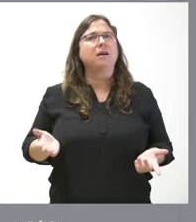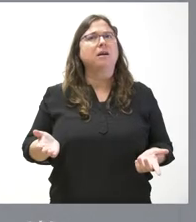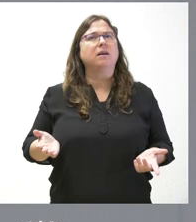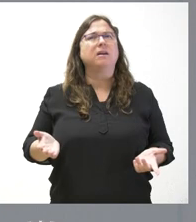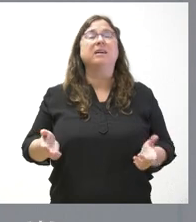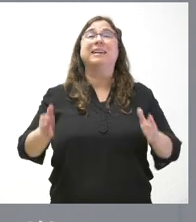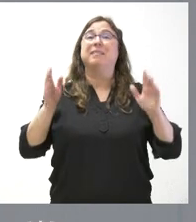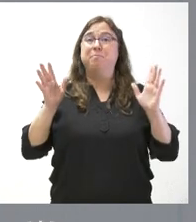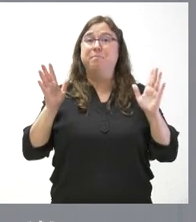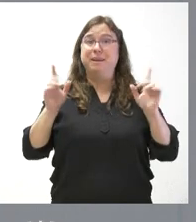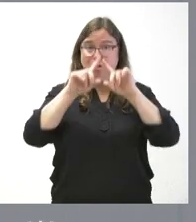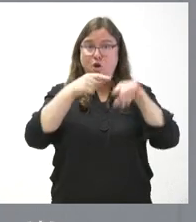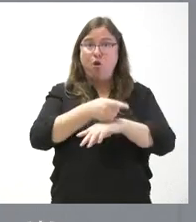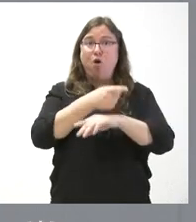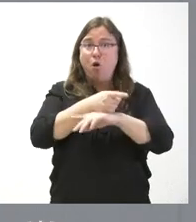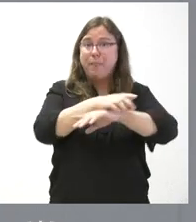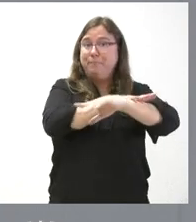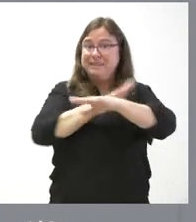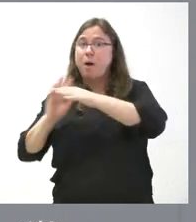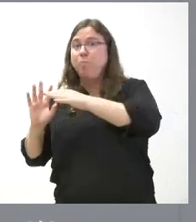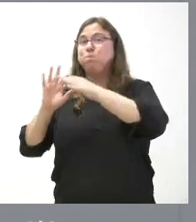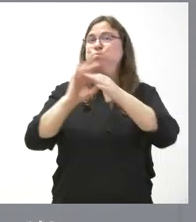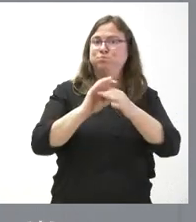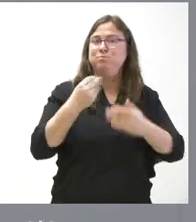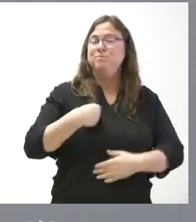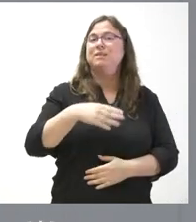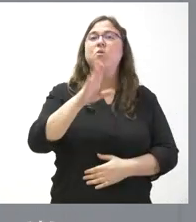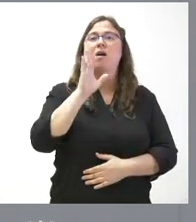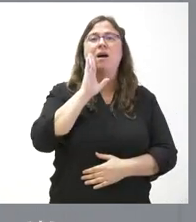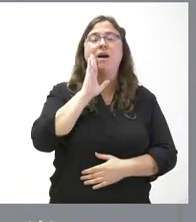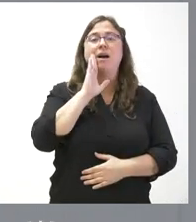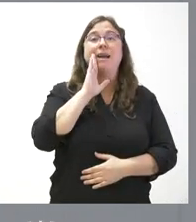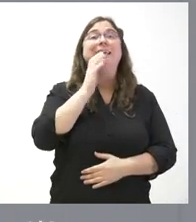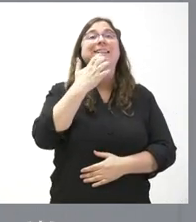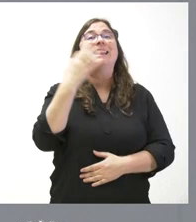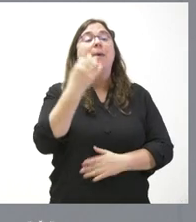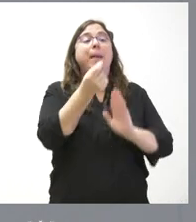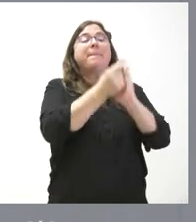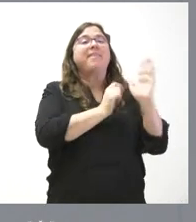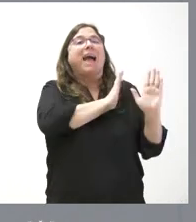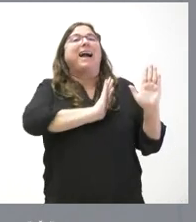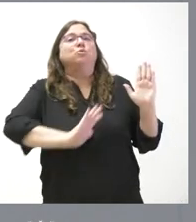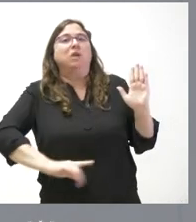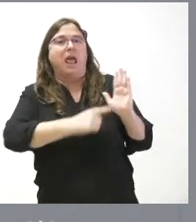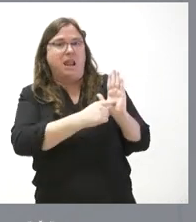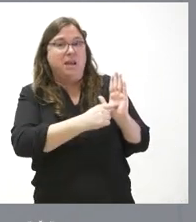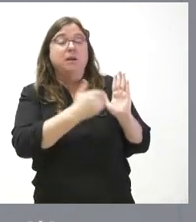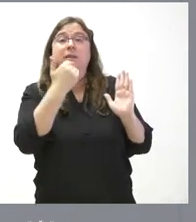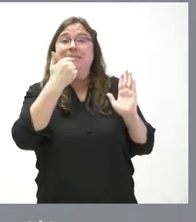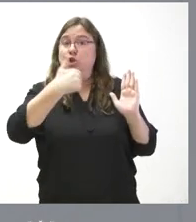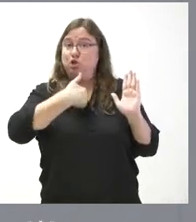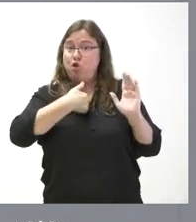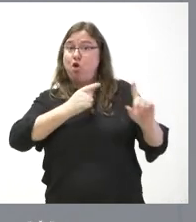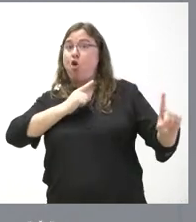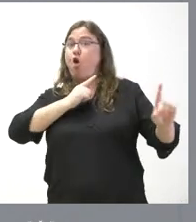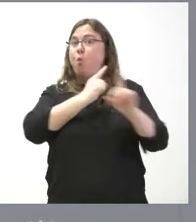Pero la orden ministerial está vinculada, como les digo, a la existencia de esta medida cautelar. En la medida en que no nos oponemos al